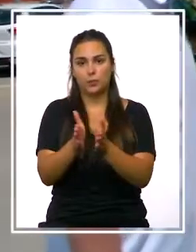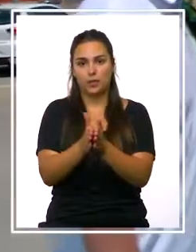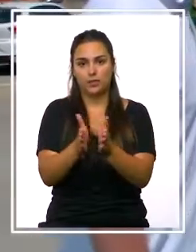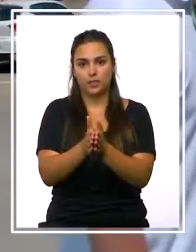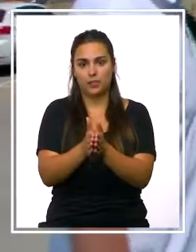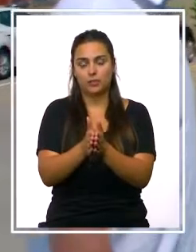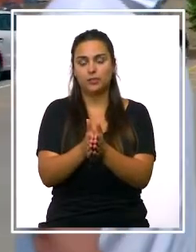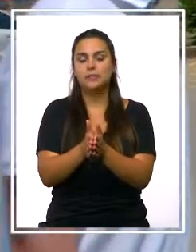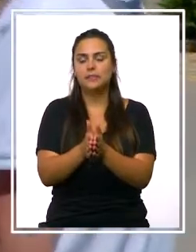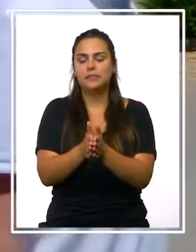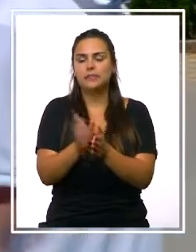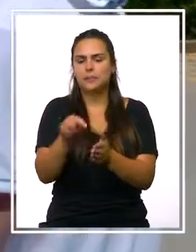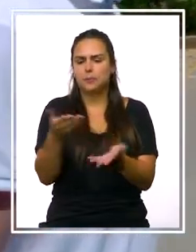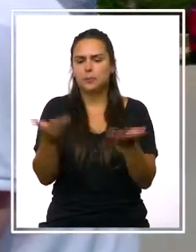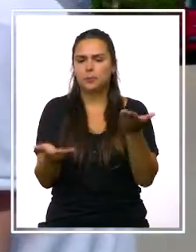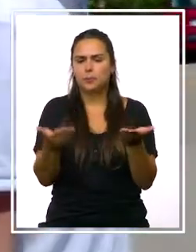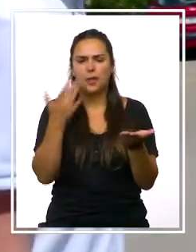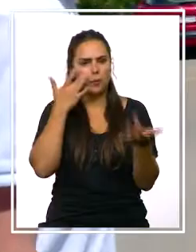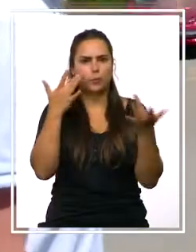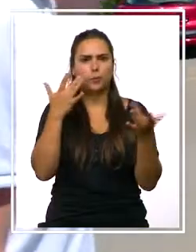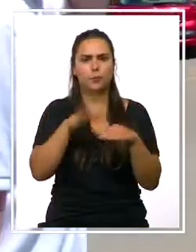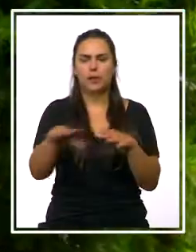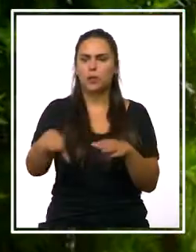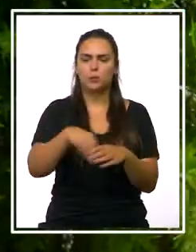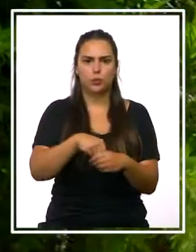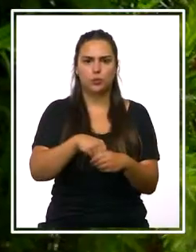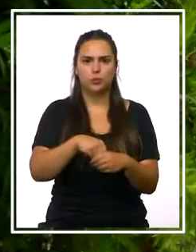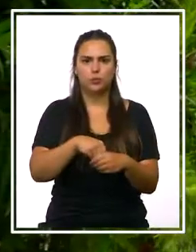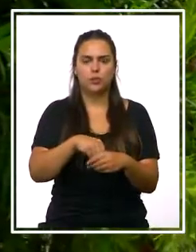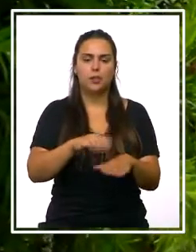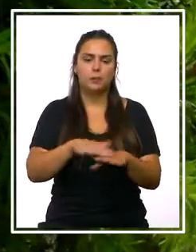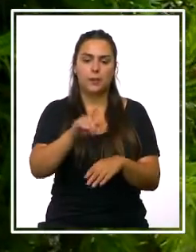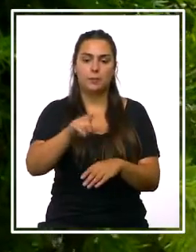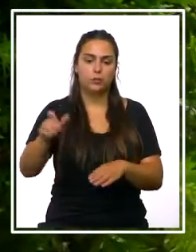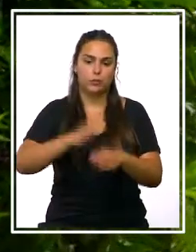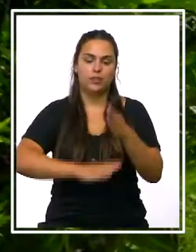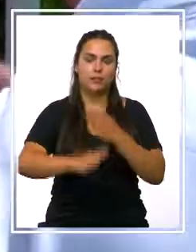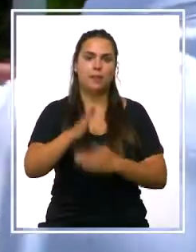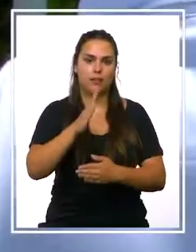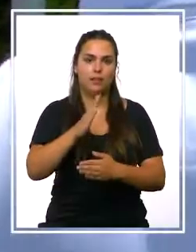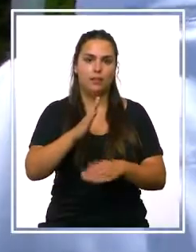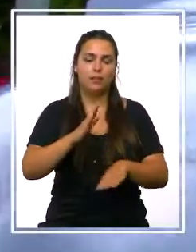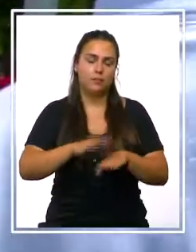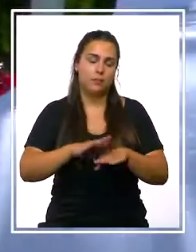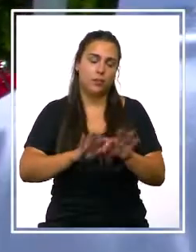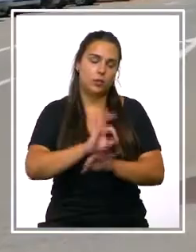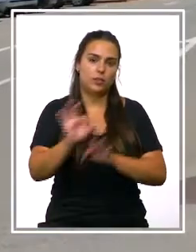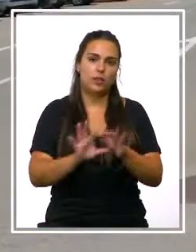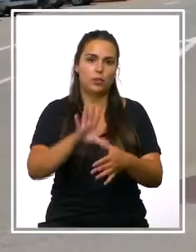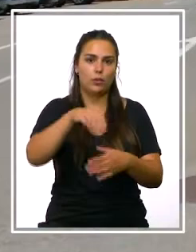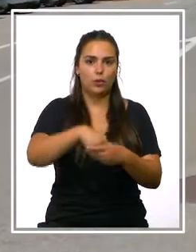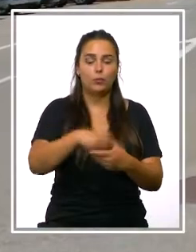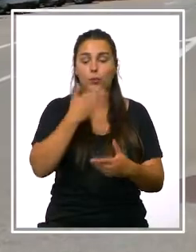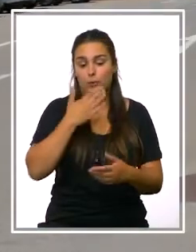sus compañeros. Es un salto cualitativo en cuestión de inclusión también de la persona con discapacidad dentro de las